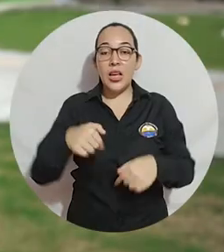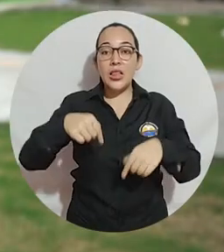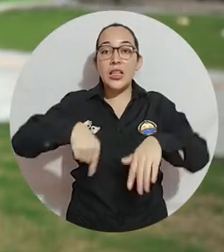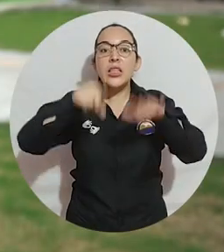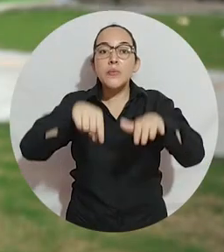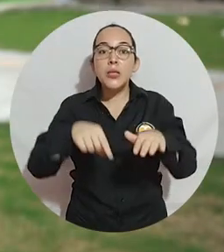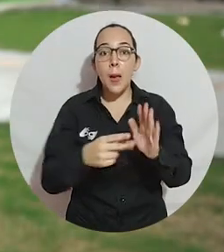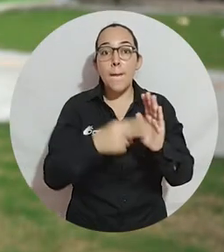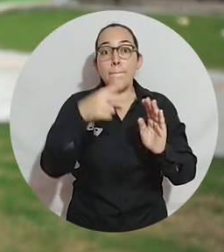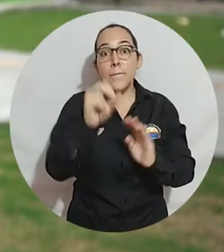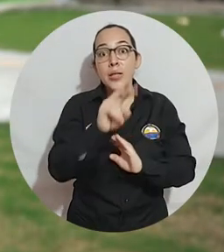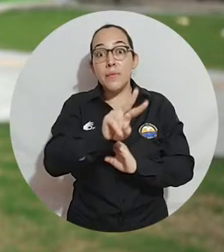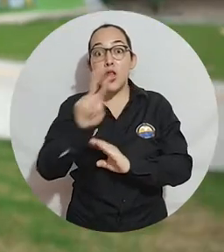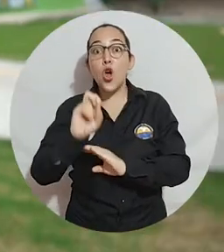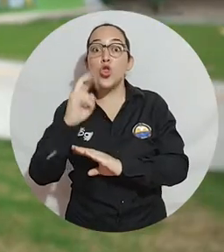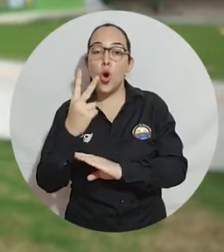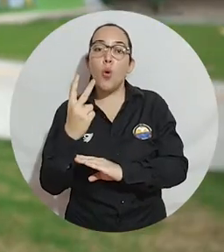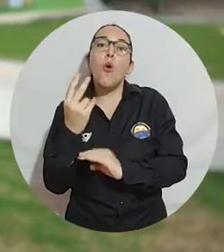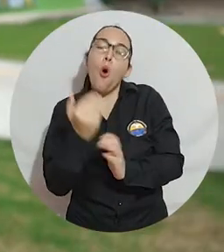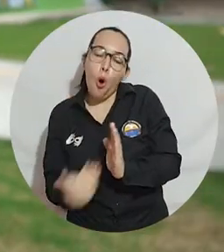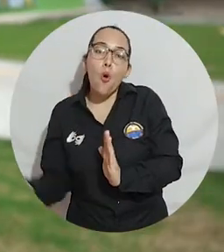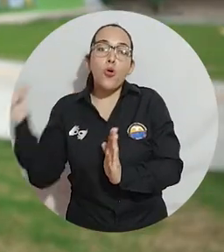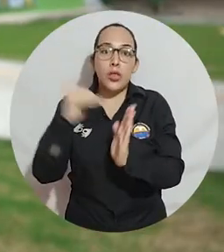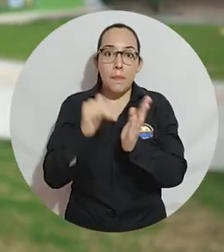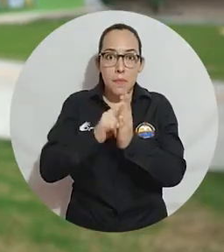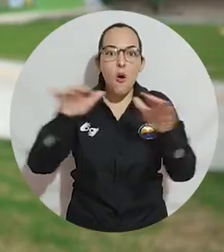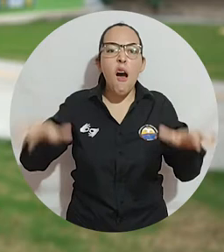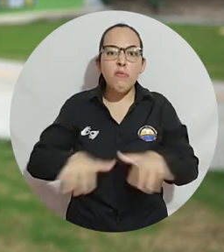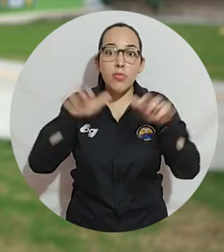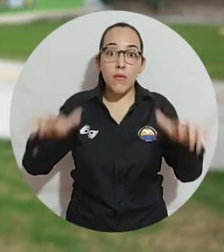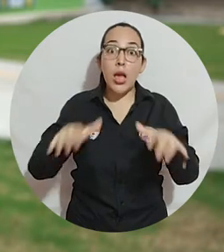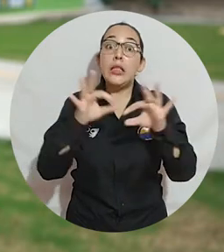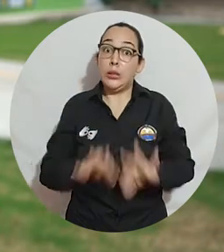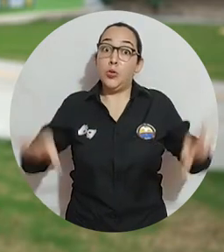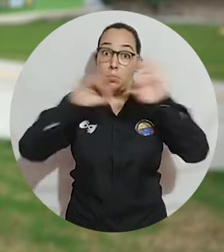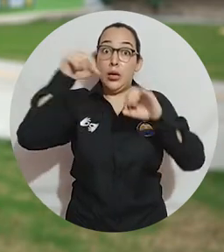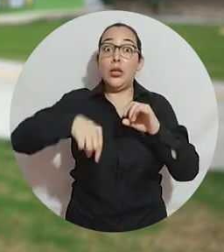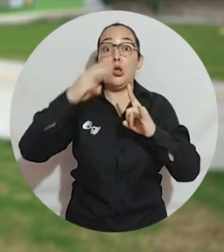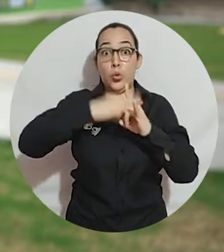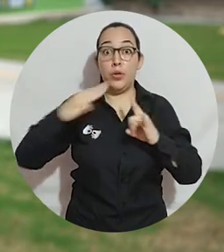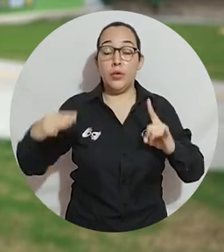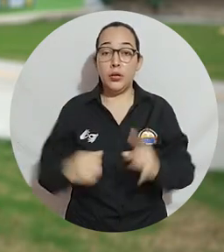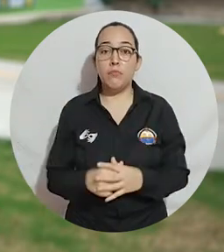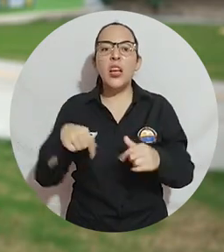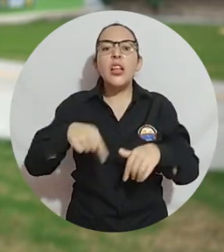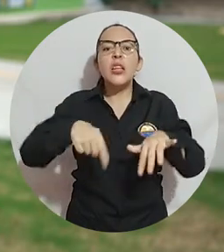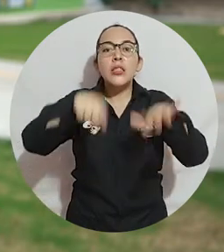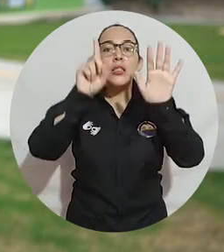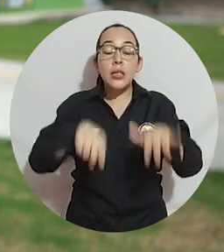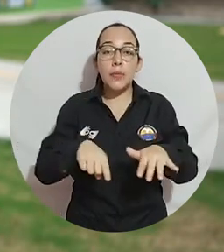Hasta este semestre, 2022-2, es que pudimos nuevamente retomar esta actividad que es muy importante para la universidad.